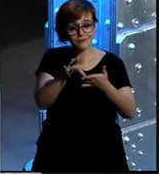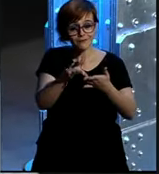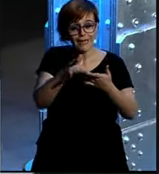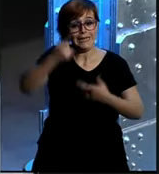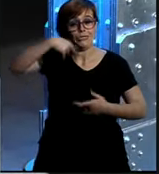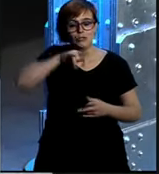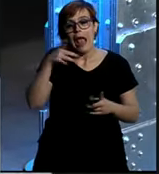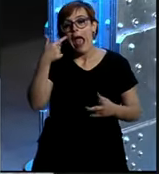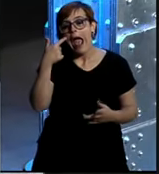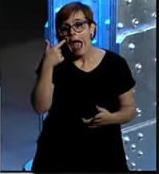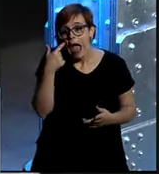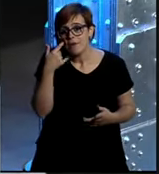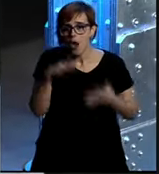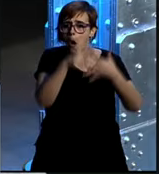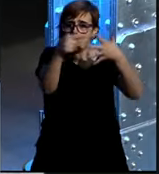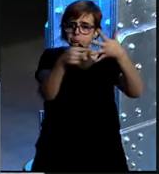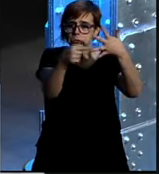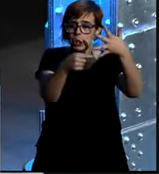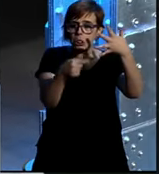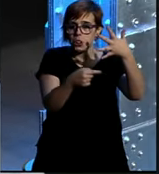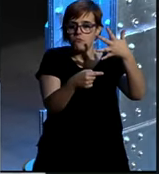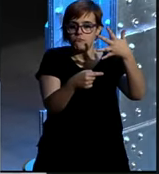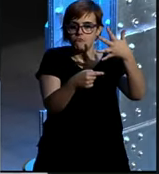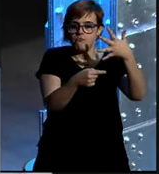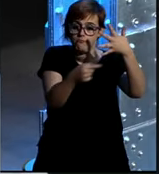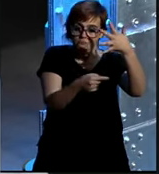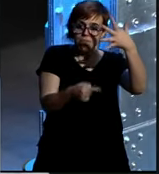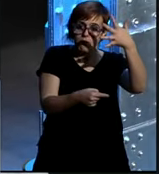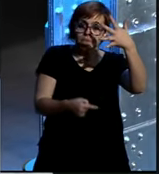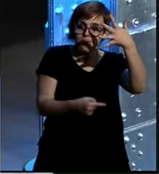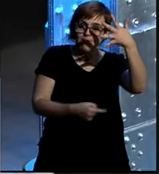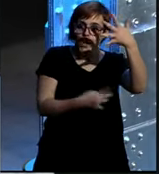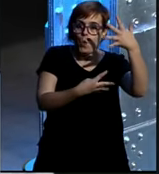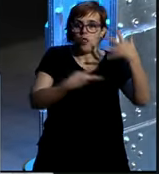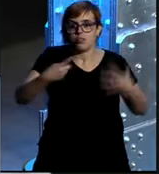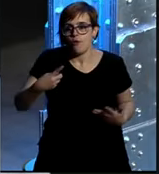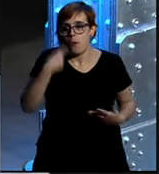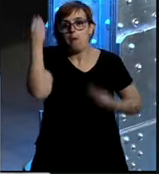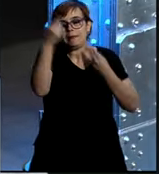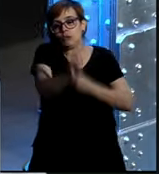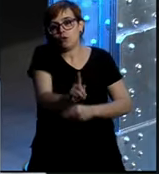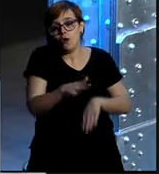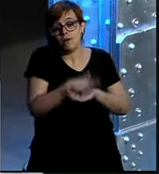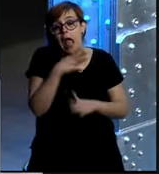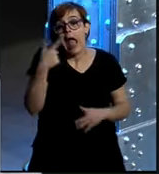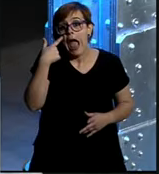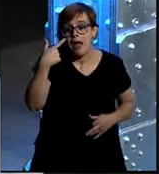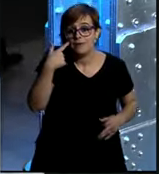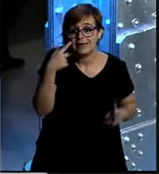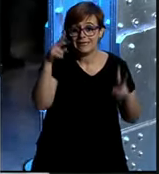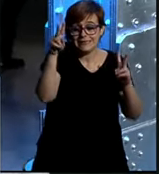no diría yo que estamos en una posición tan tan rezagada pero tampoco tenemos una varita mágica para